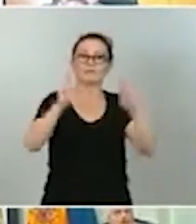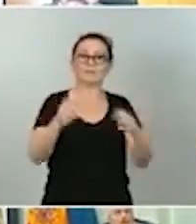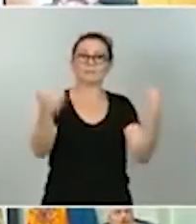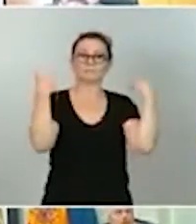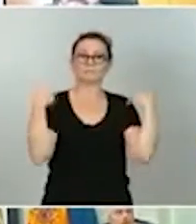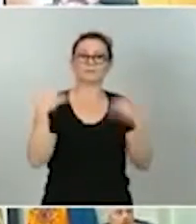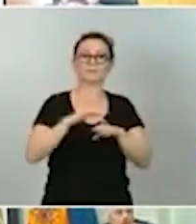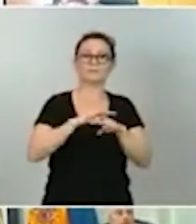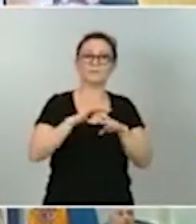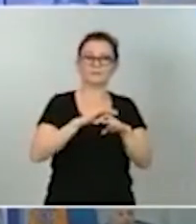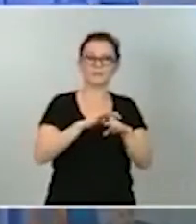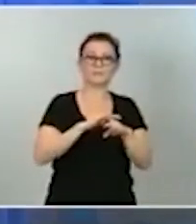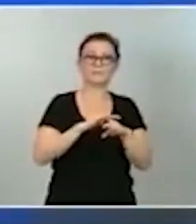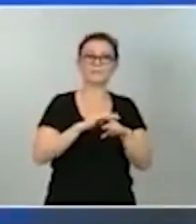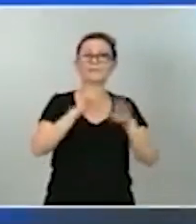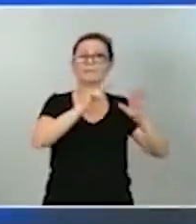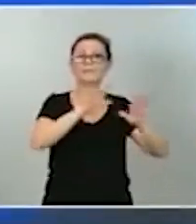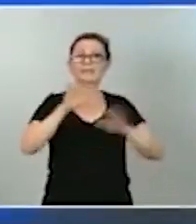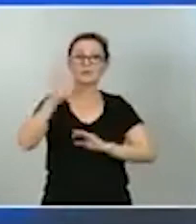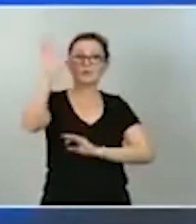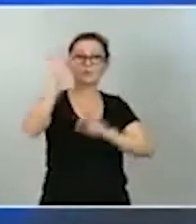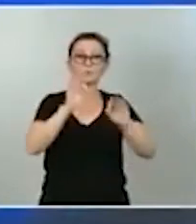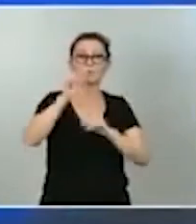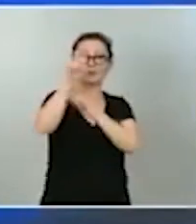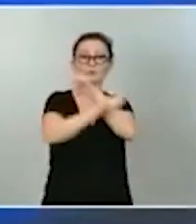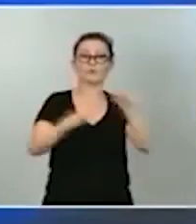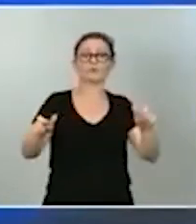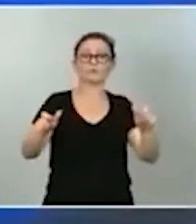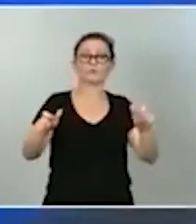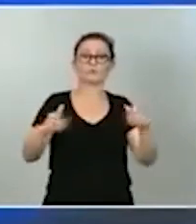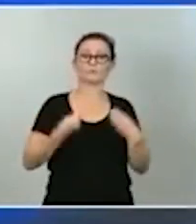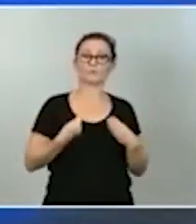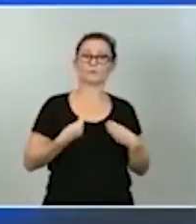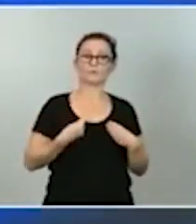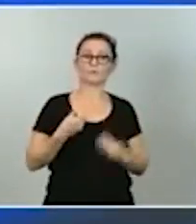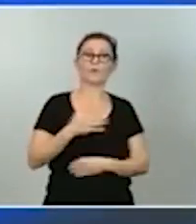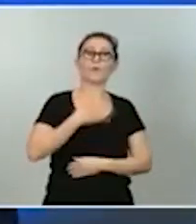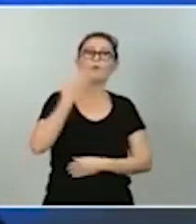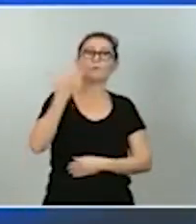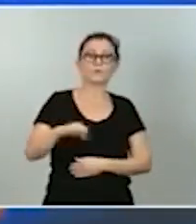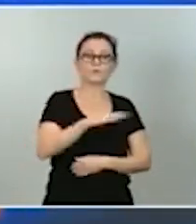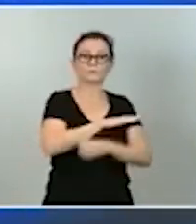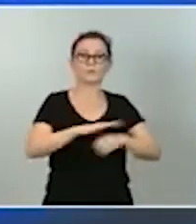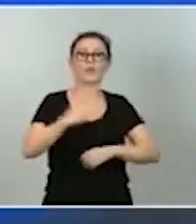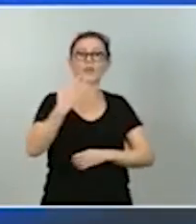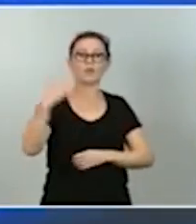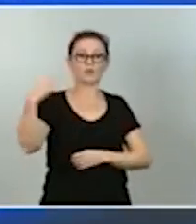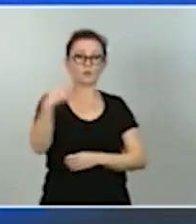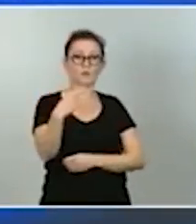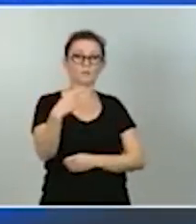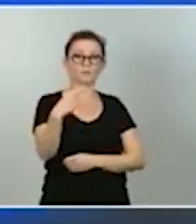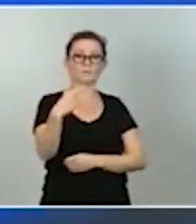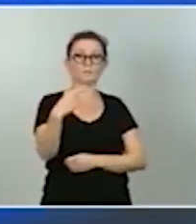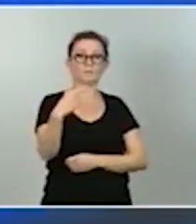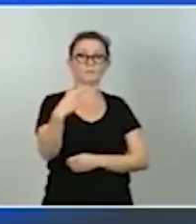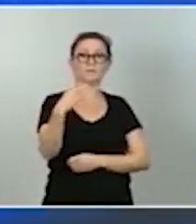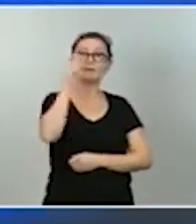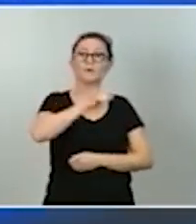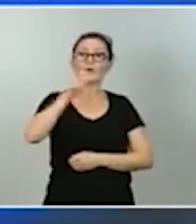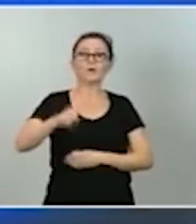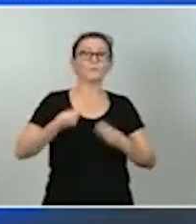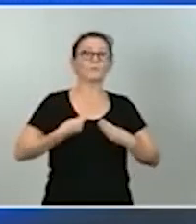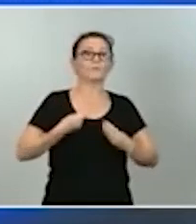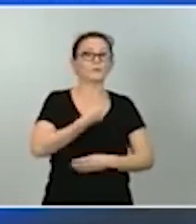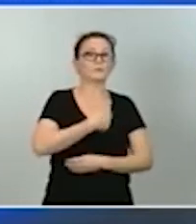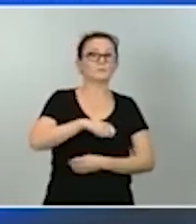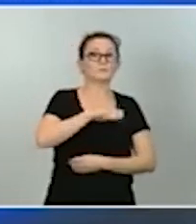que el 75% de la población disponga de cobertura 5G y que toda la población española tenga acceso a internet